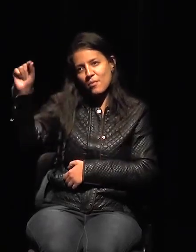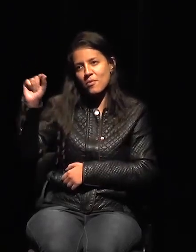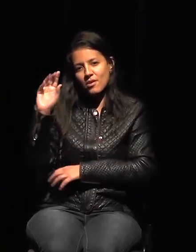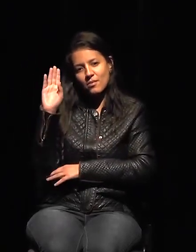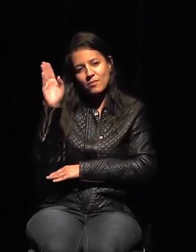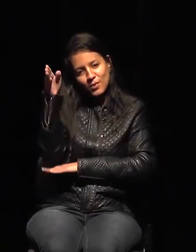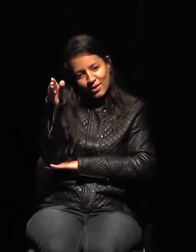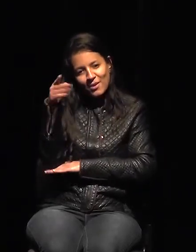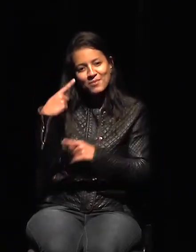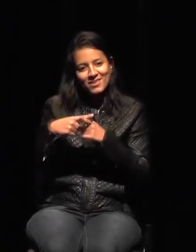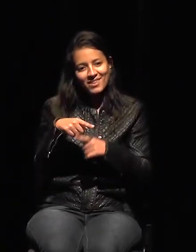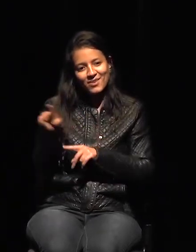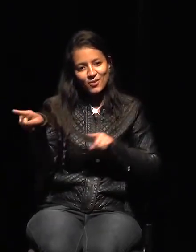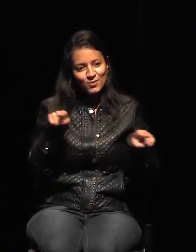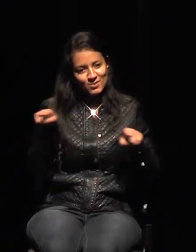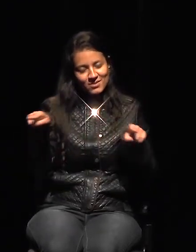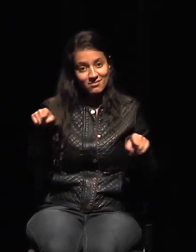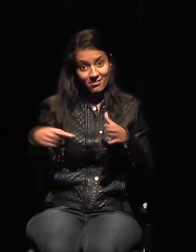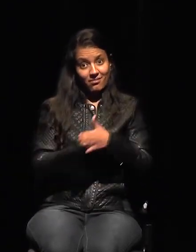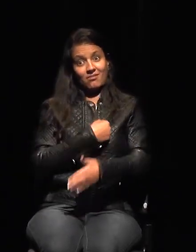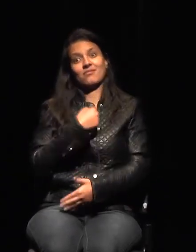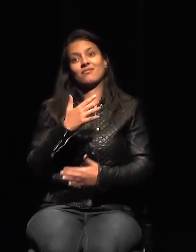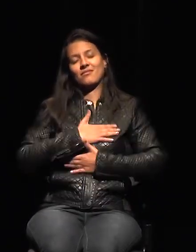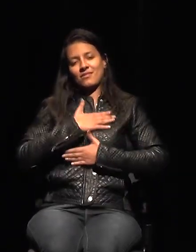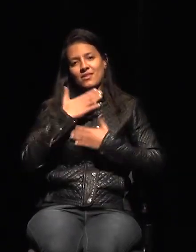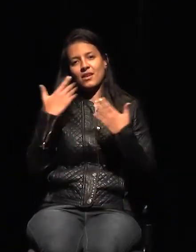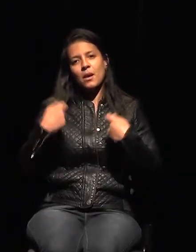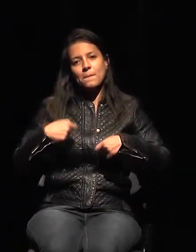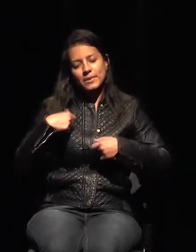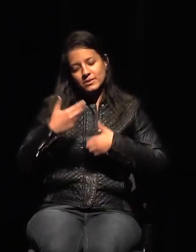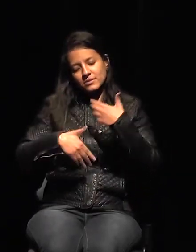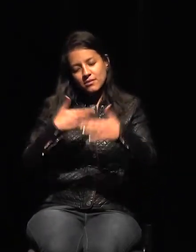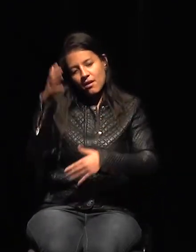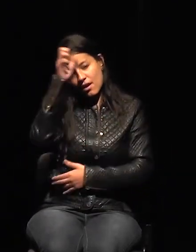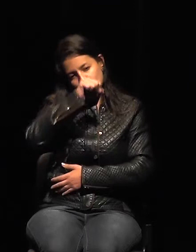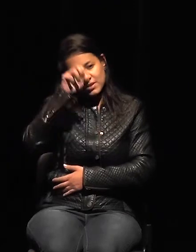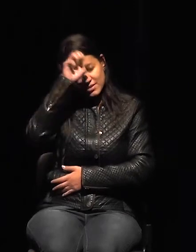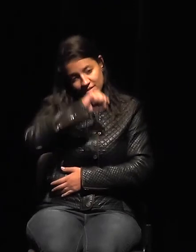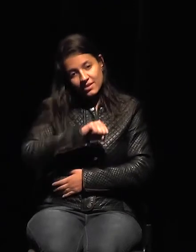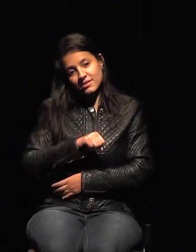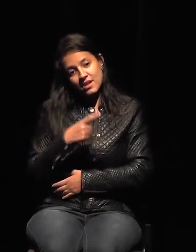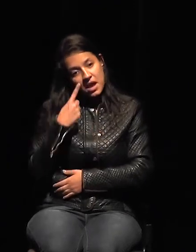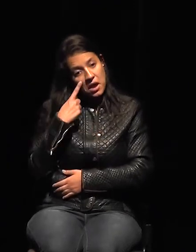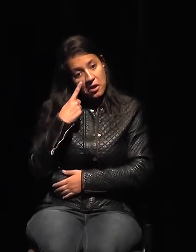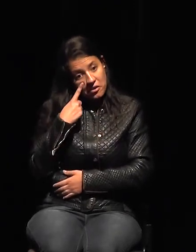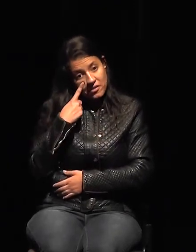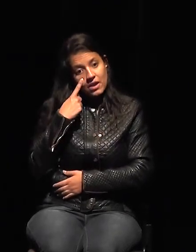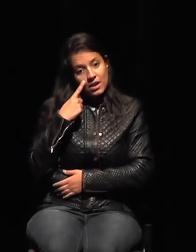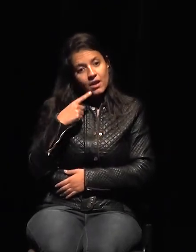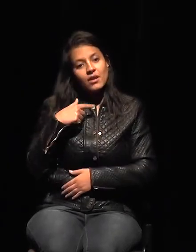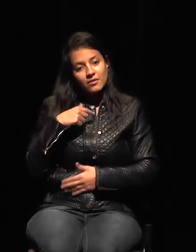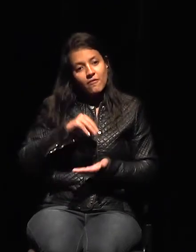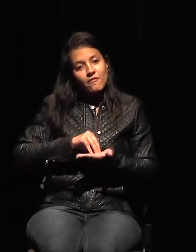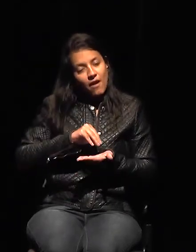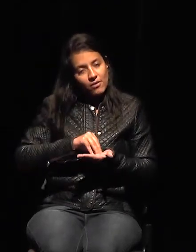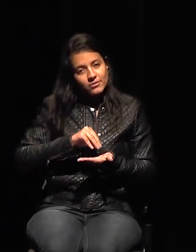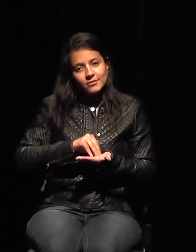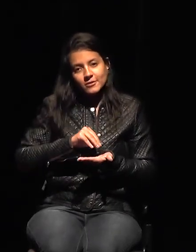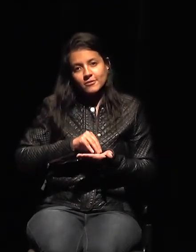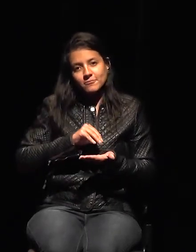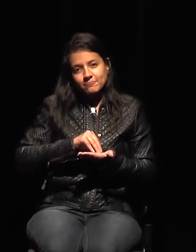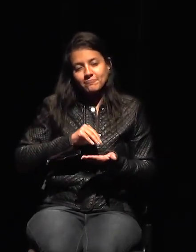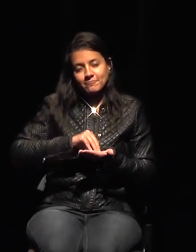aquí tenemos que ir aprendiendo y ver que todavía estamos ahí compañales, a gatas realmente. Tenemos que mejorar